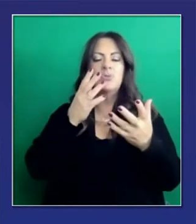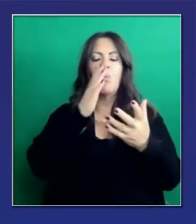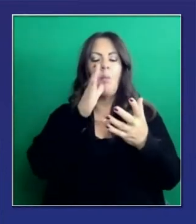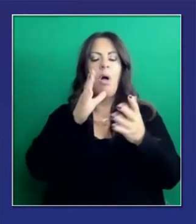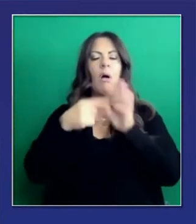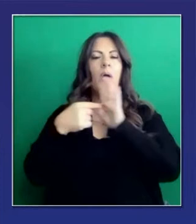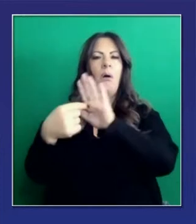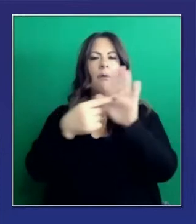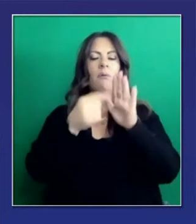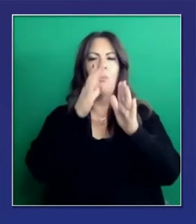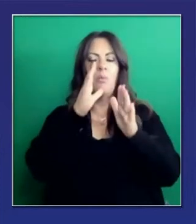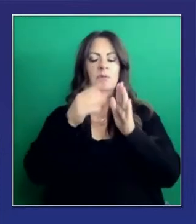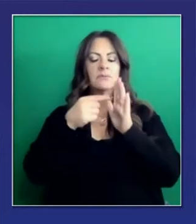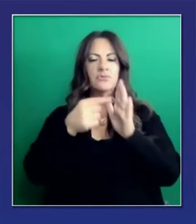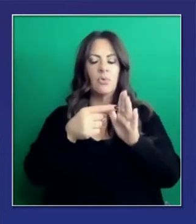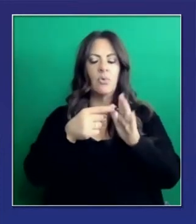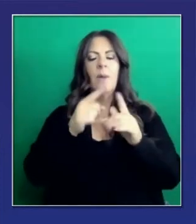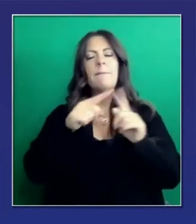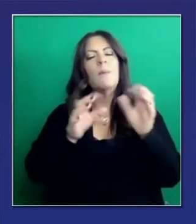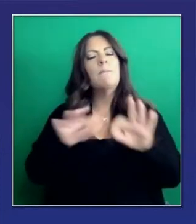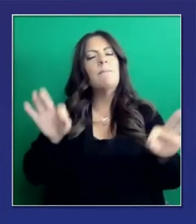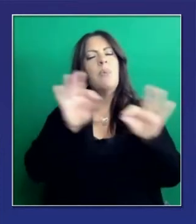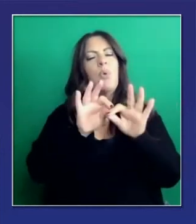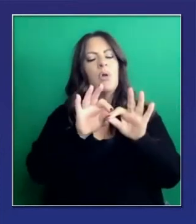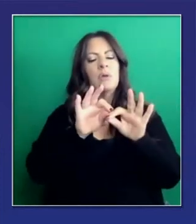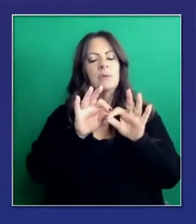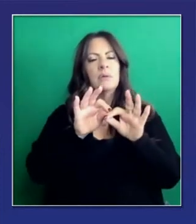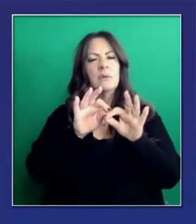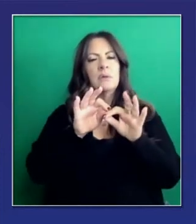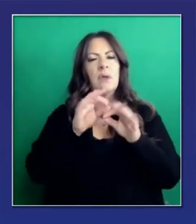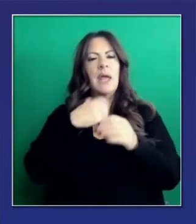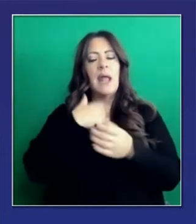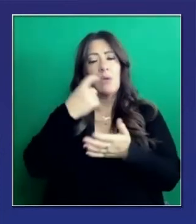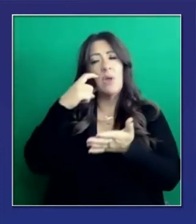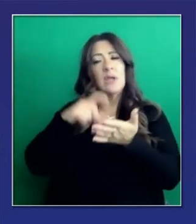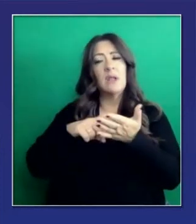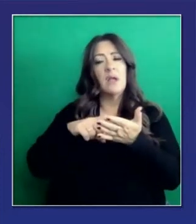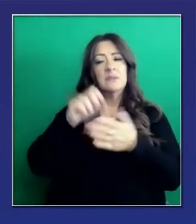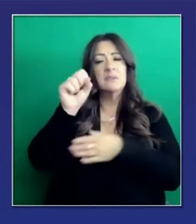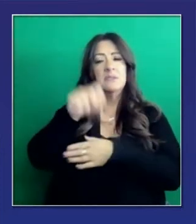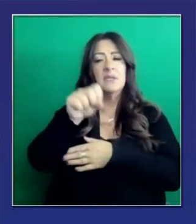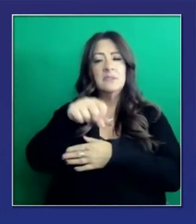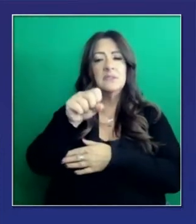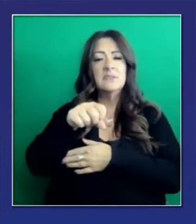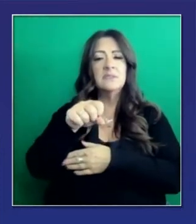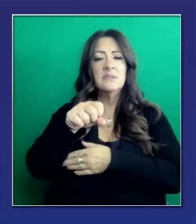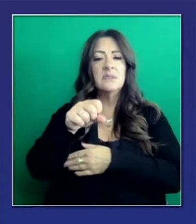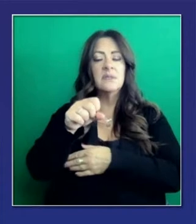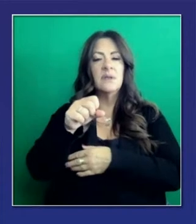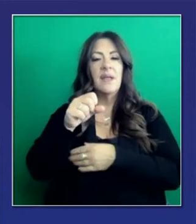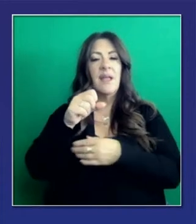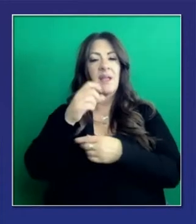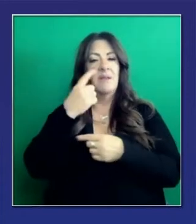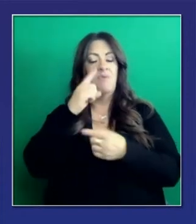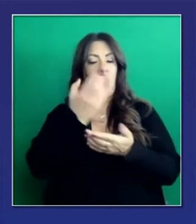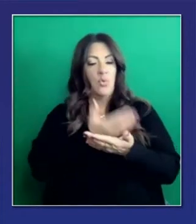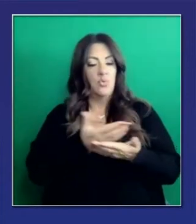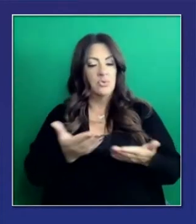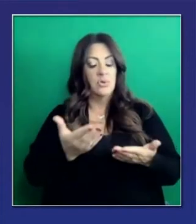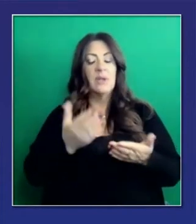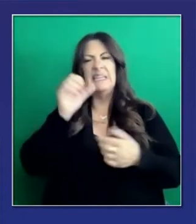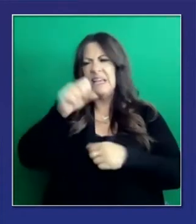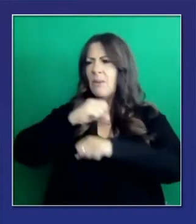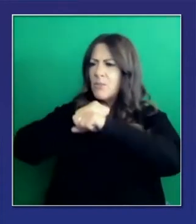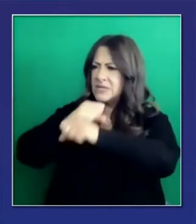semana con urgencia. Pero lo importante aquí, que sí es urgente y lo reconozco, es la necesidad de tener recursos. Una cosa es tener